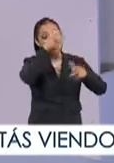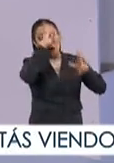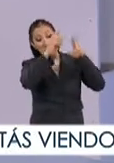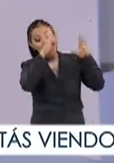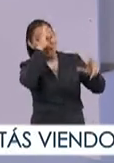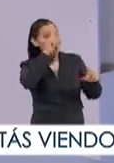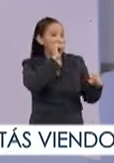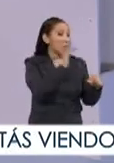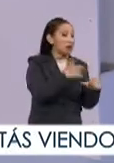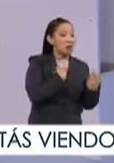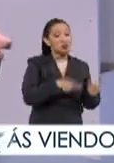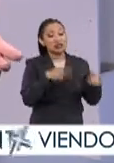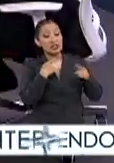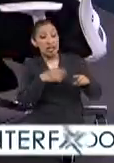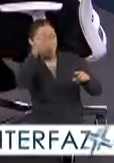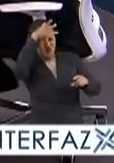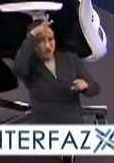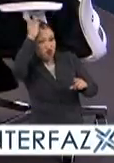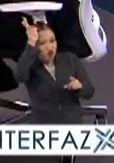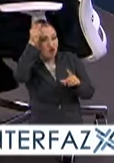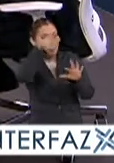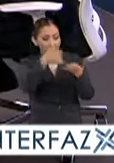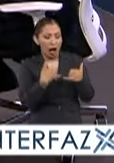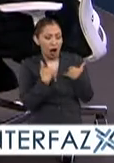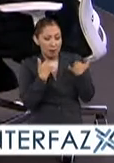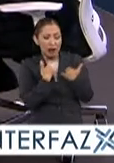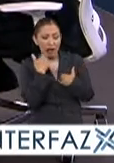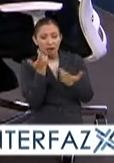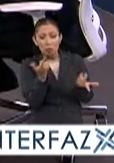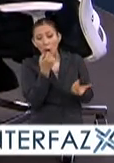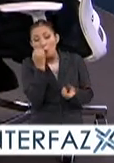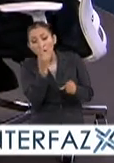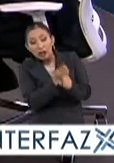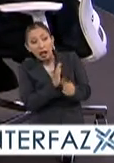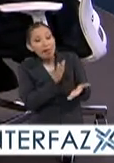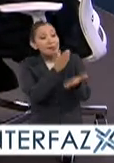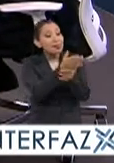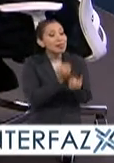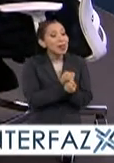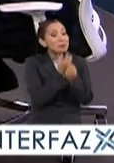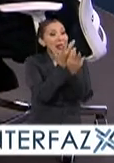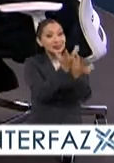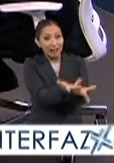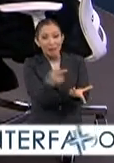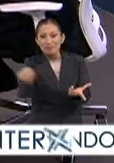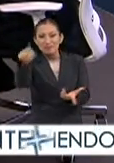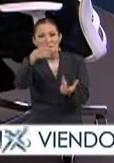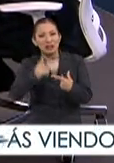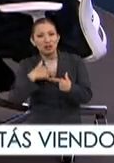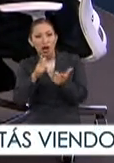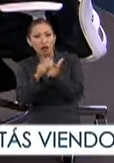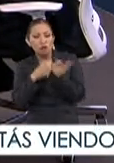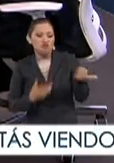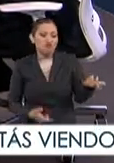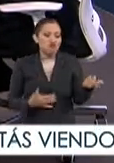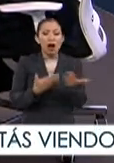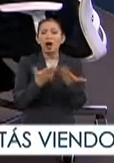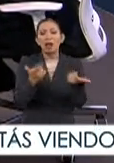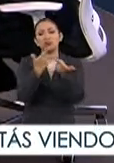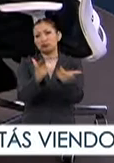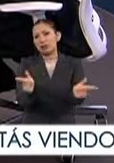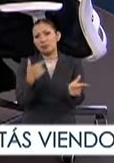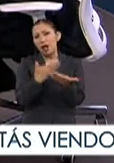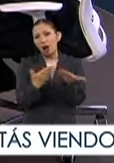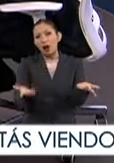prohibidos Sí, claro Para los jóvenes había pocas oportunidades de expresarse gente que tenía grupos no es como ahora que es más